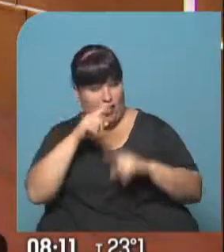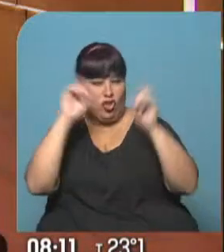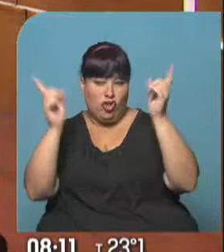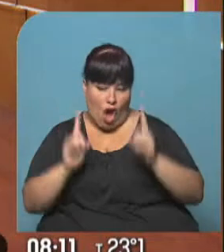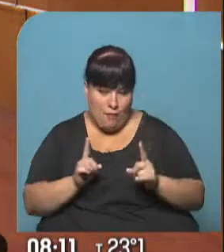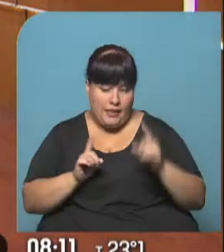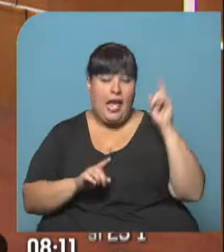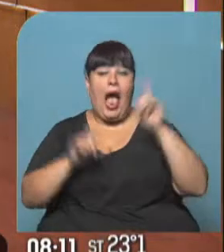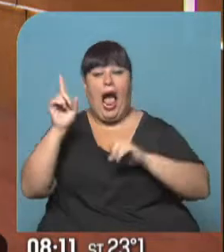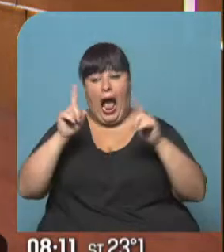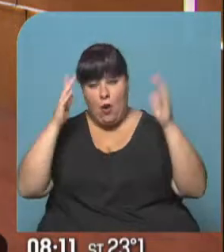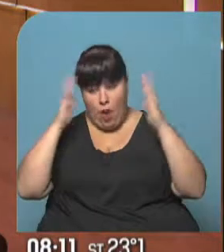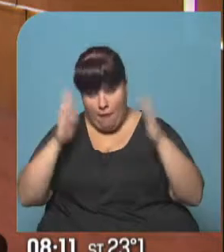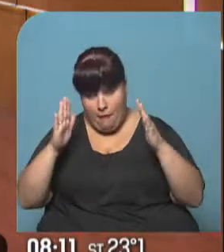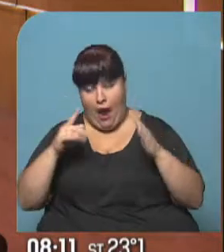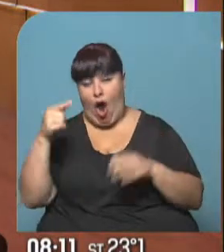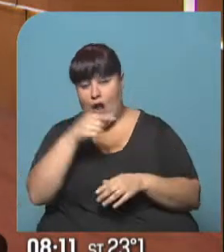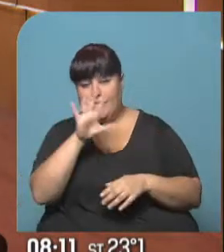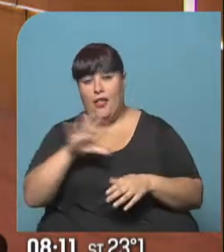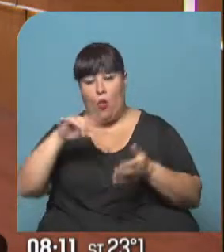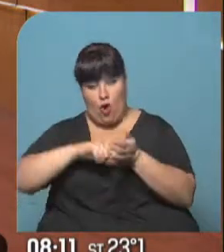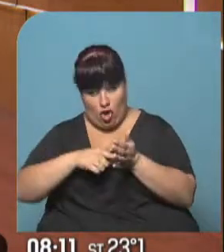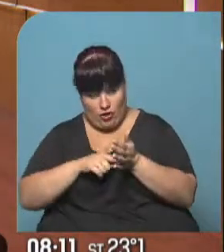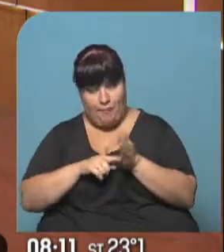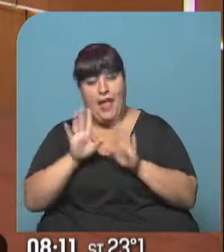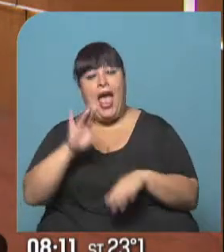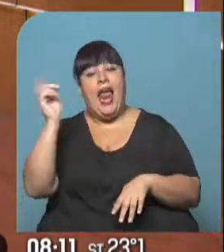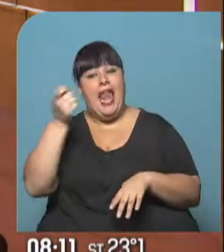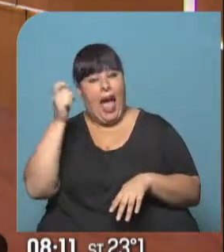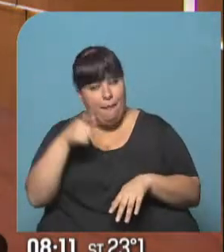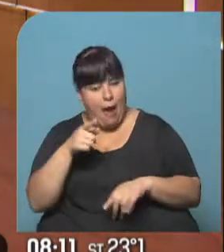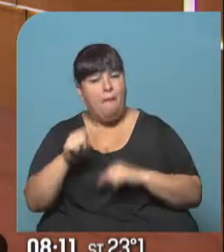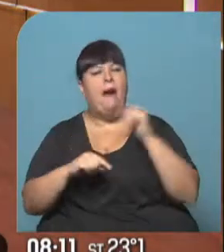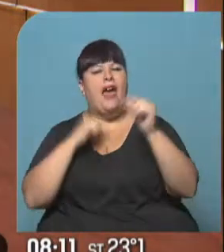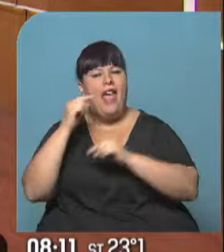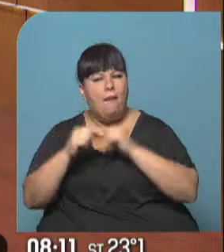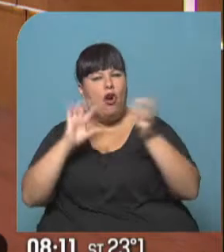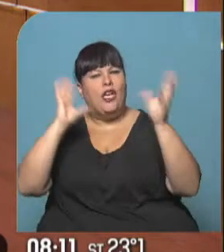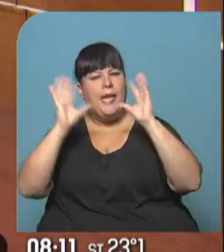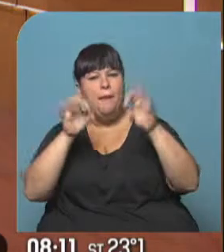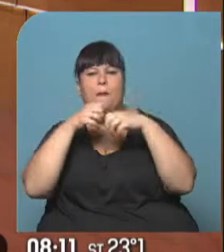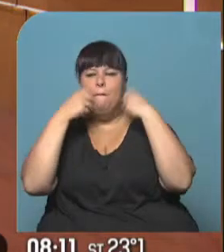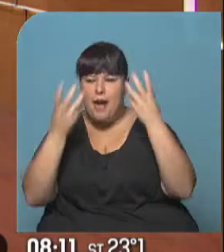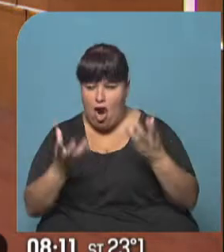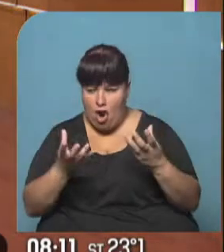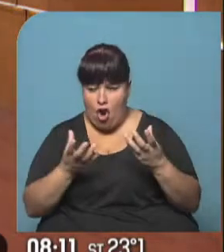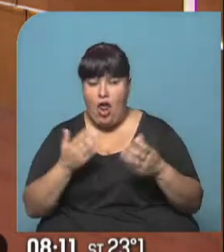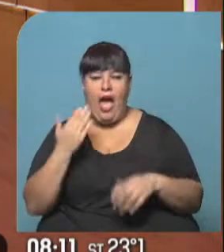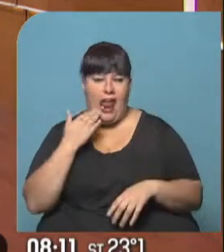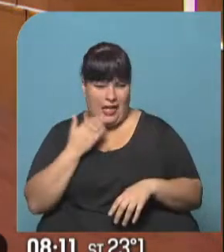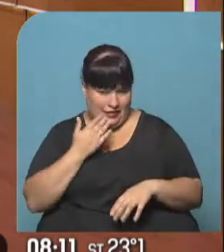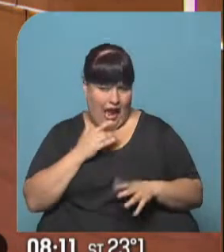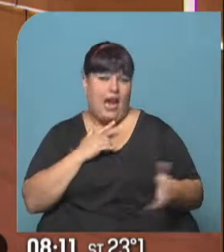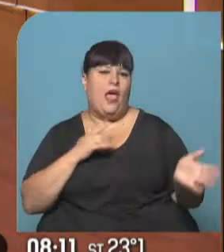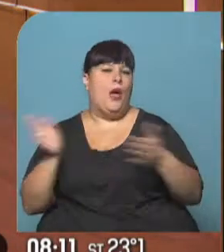Tormentas, algunas localmente fuertes en el oeste de la provincia de Buenos Aires. Ya en La Pampa, lentamente el tiempo irá mejorando a partir de la tarde,